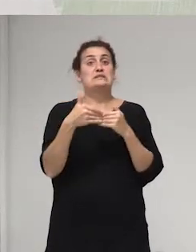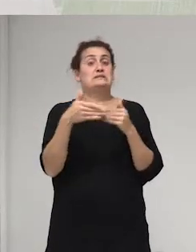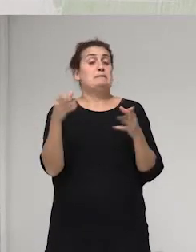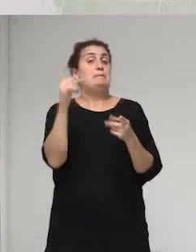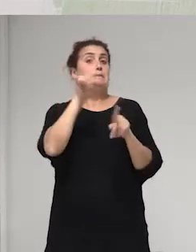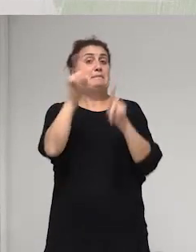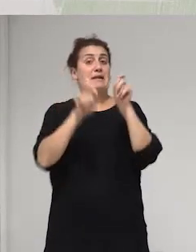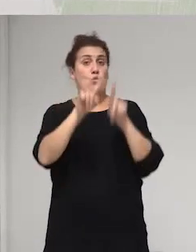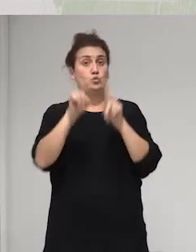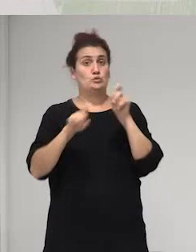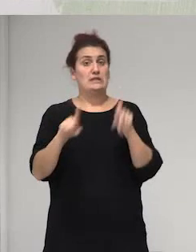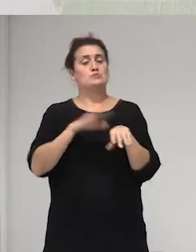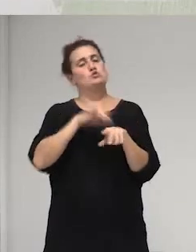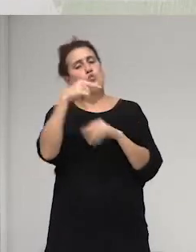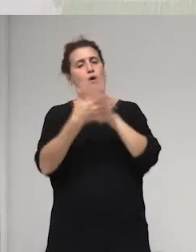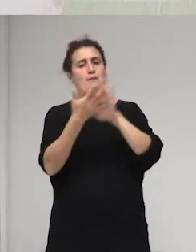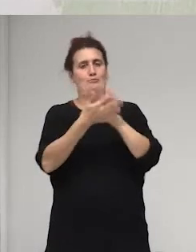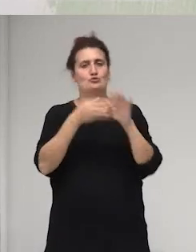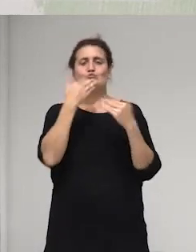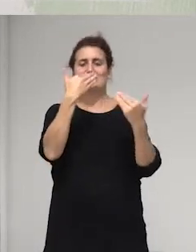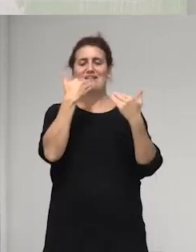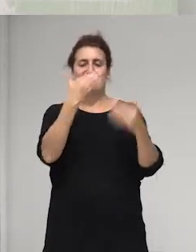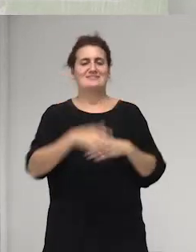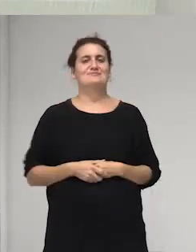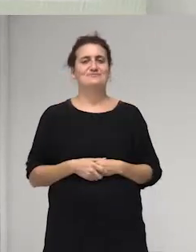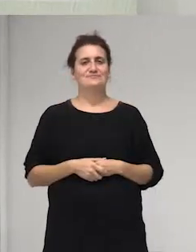profundizamos en otras cosas muchas gracias